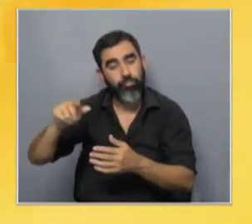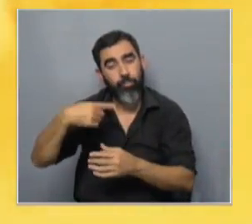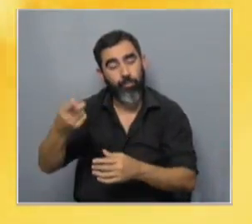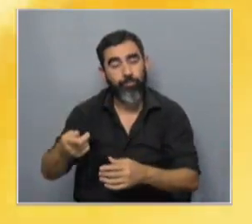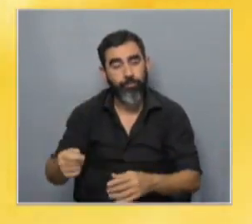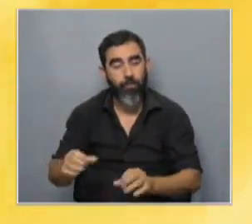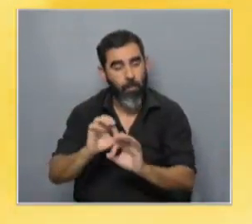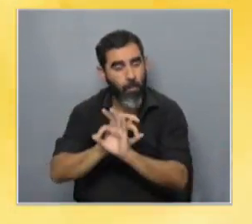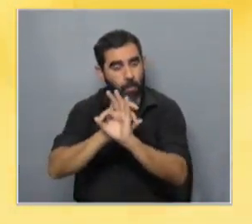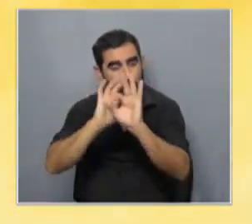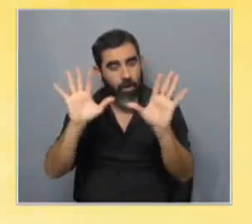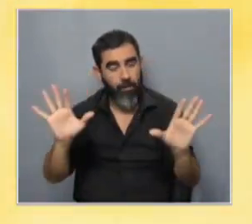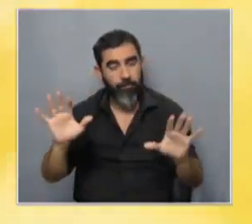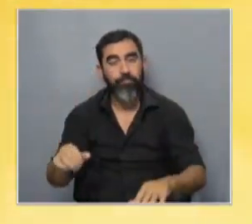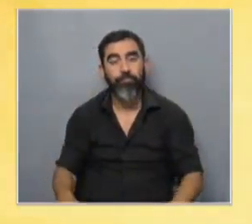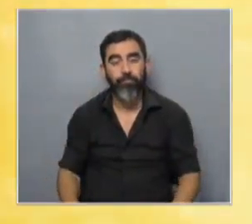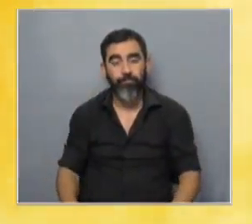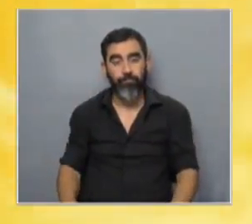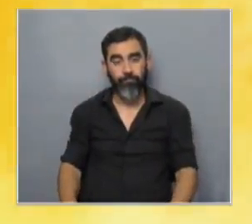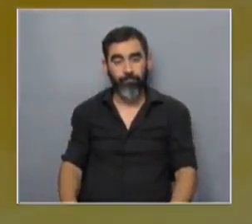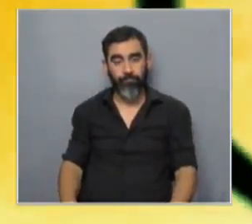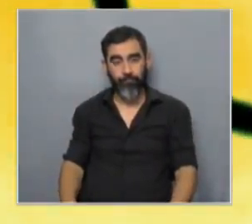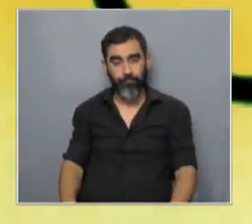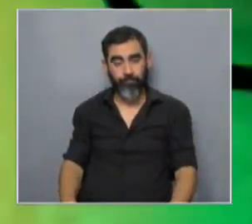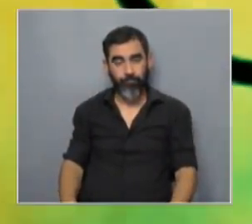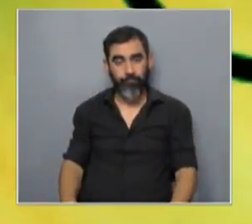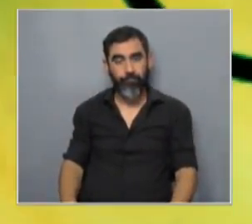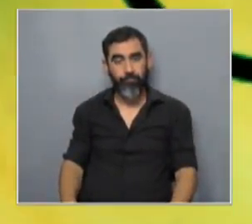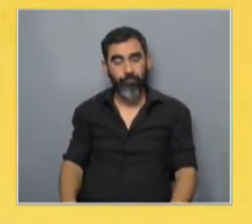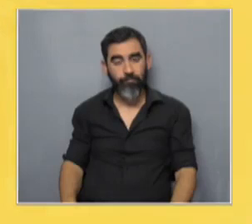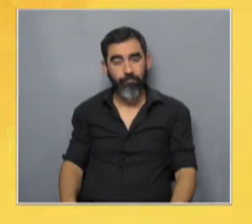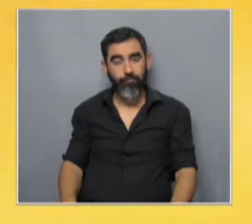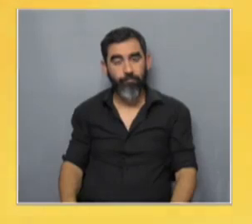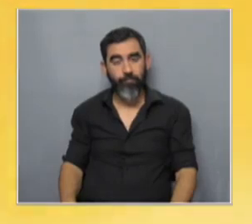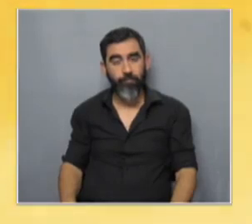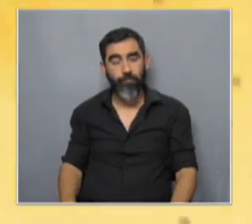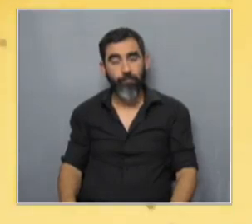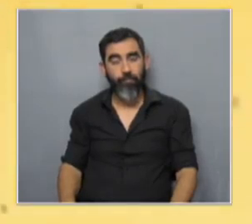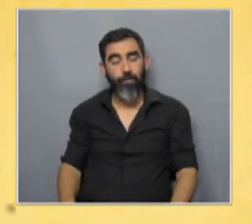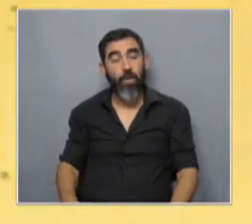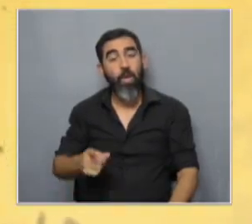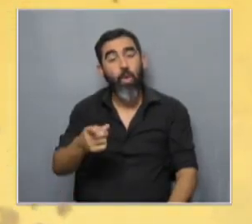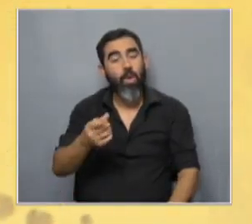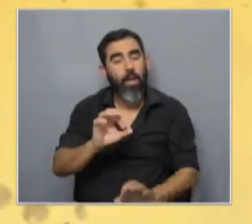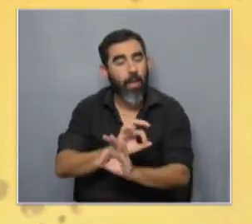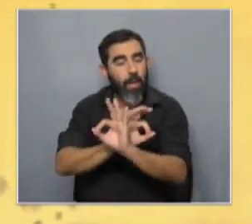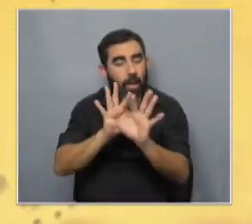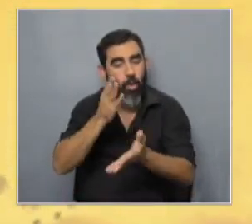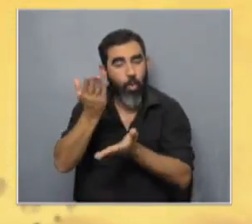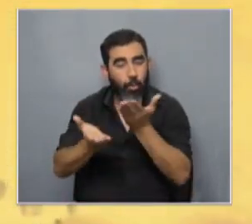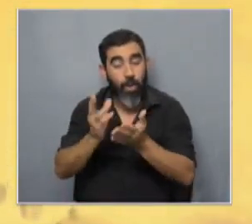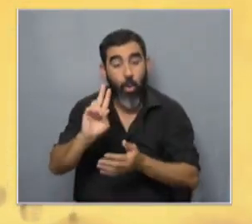creo que queda más claro que es justamente la comparación mientras tanto Exactamente Ahí queda muy claro que